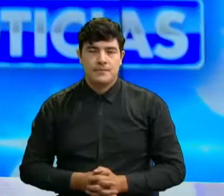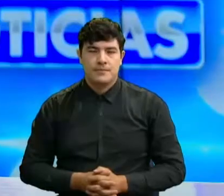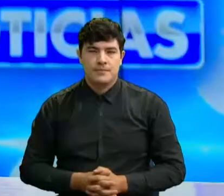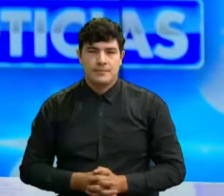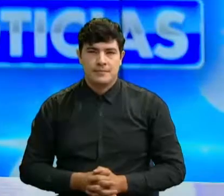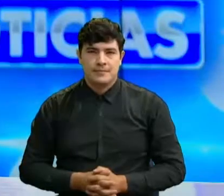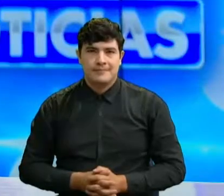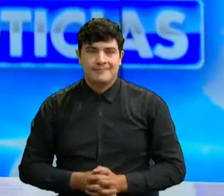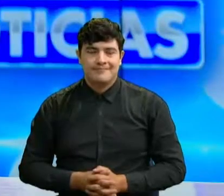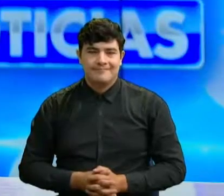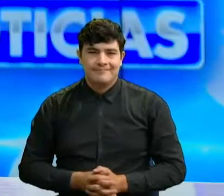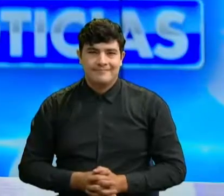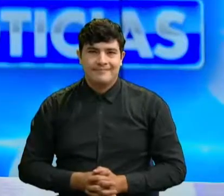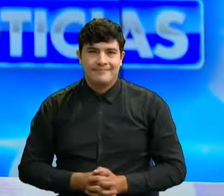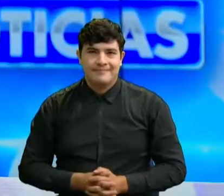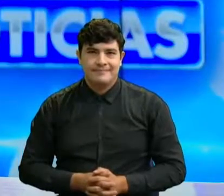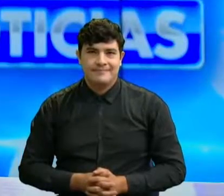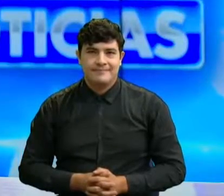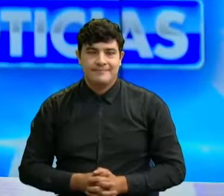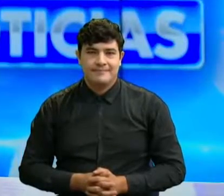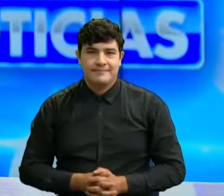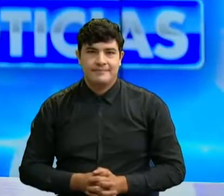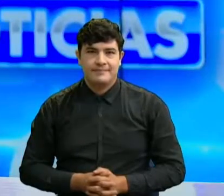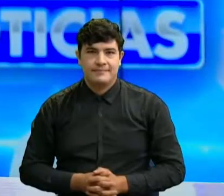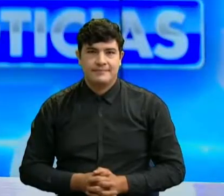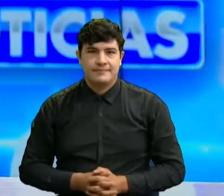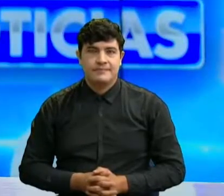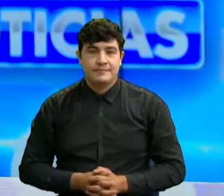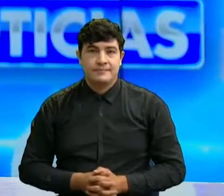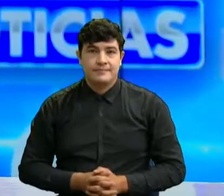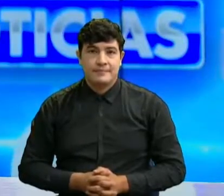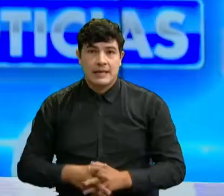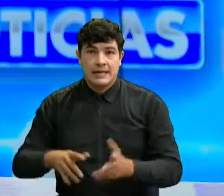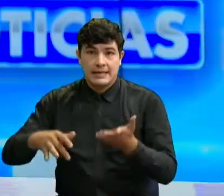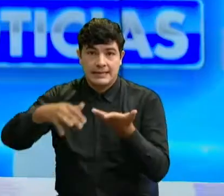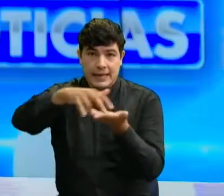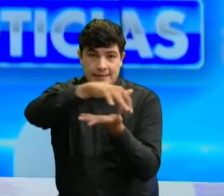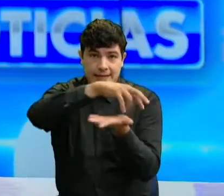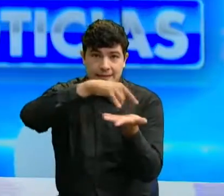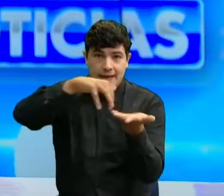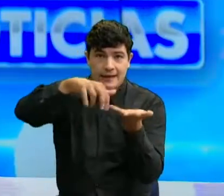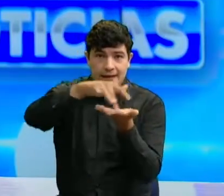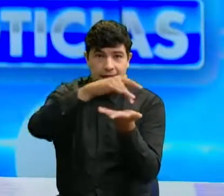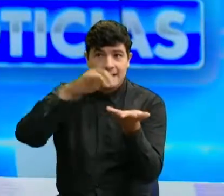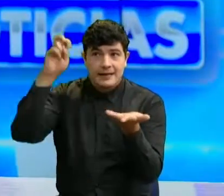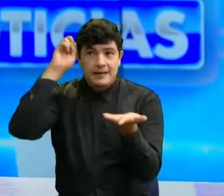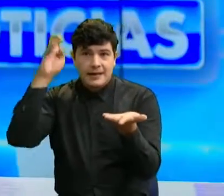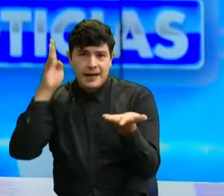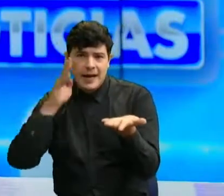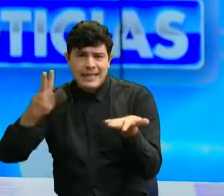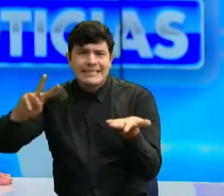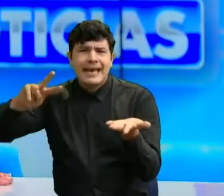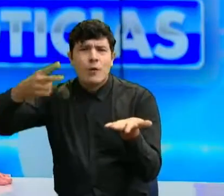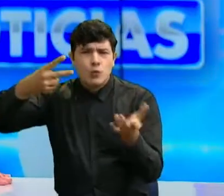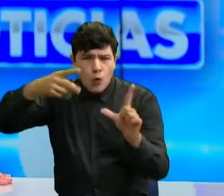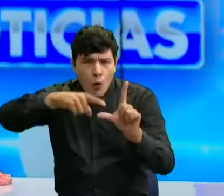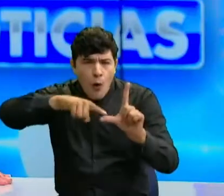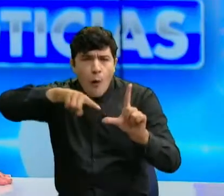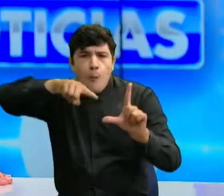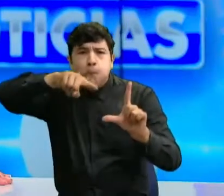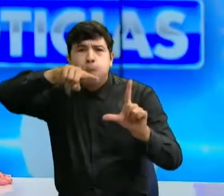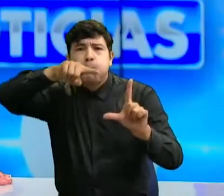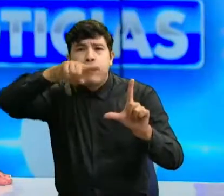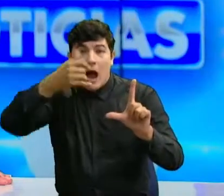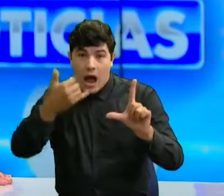Y pese a que comenzó a superarse el segundo pico de la pandemia en Santander y Norte de Santander, algunos irresponsables no